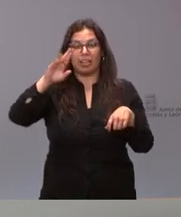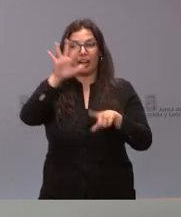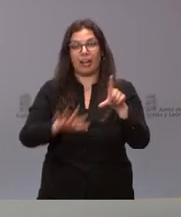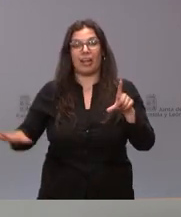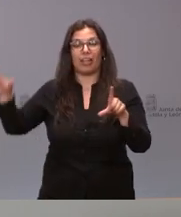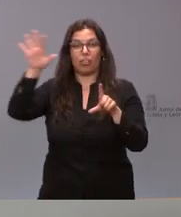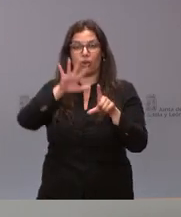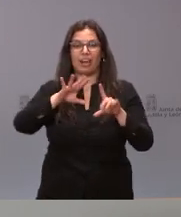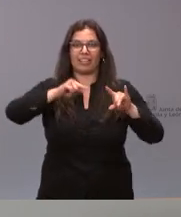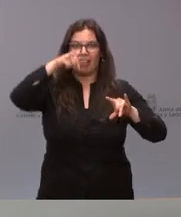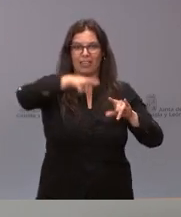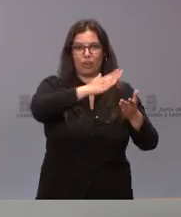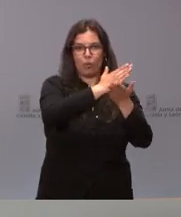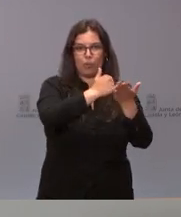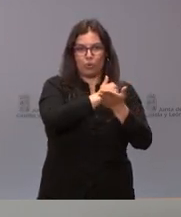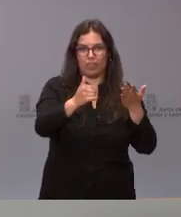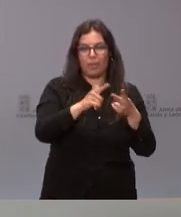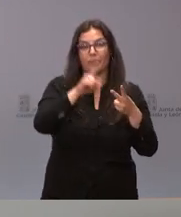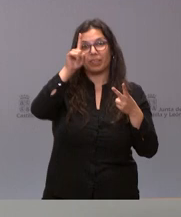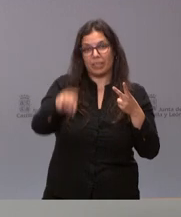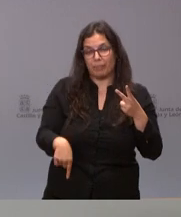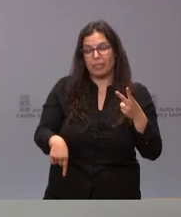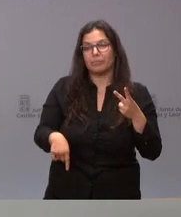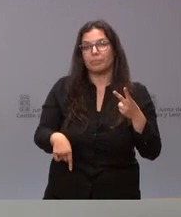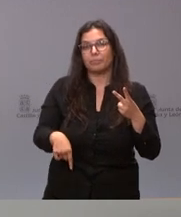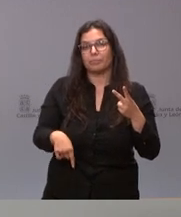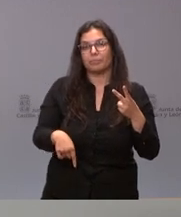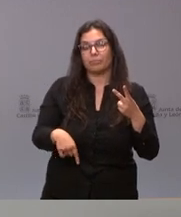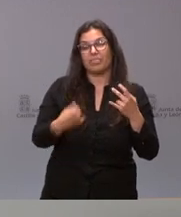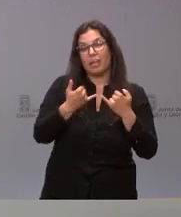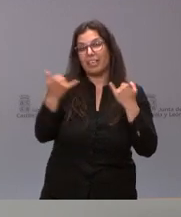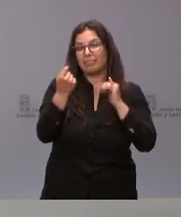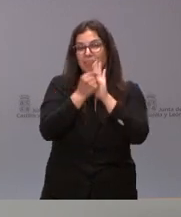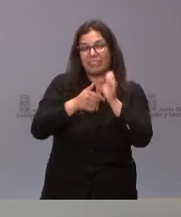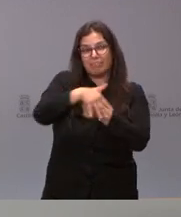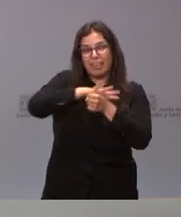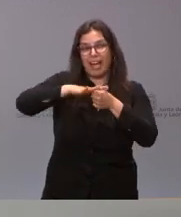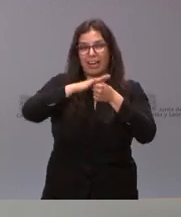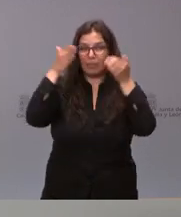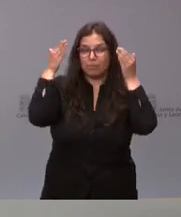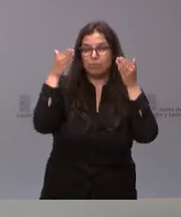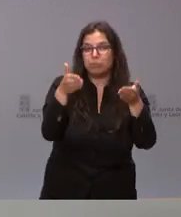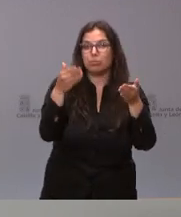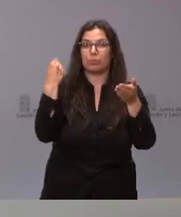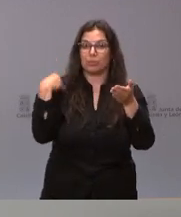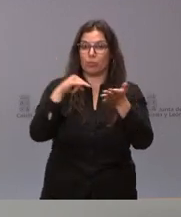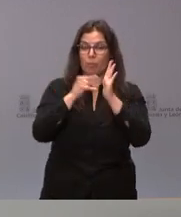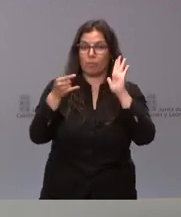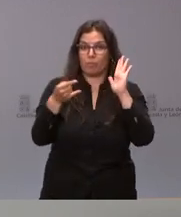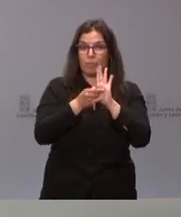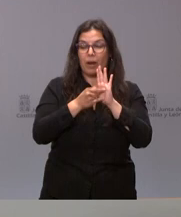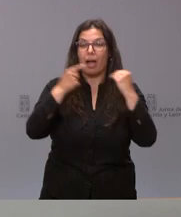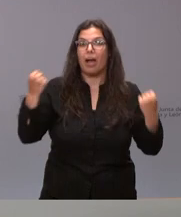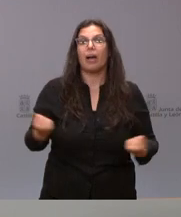comunidad autónoma. Y también que una de las ejes o de las medidas o de las áreas de actuación dentro de ese plan de